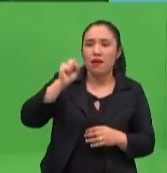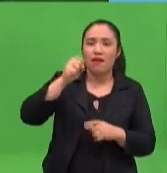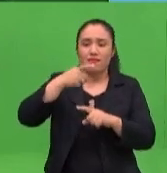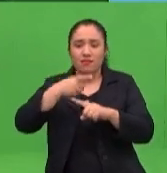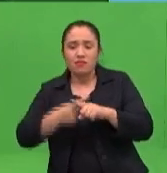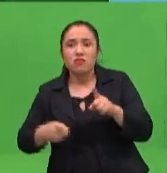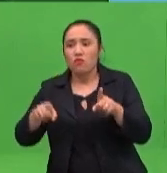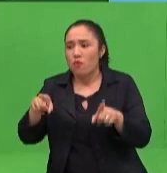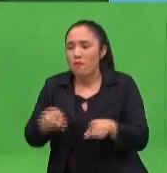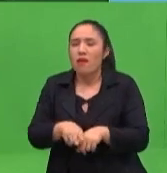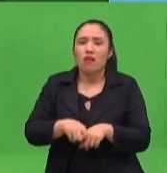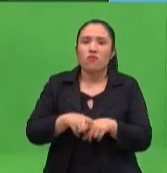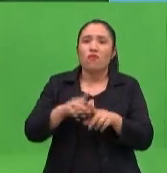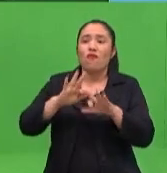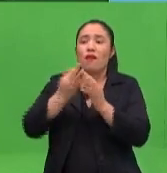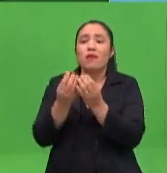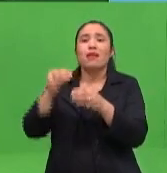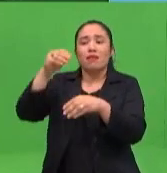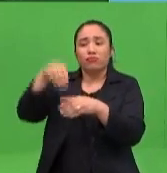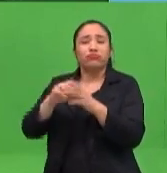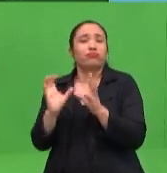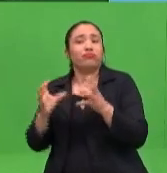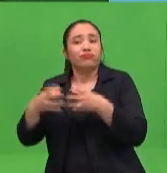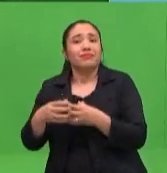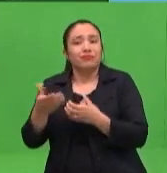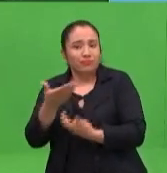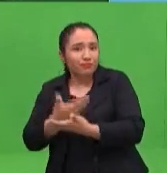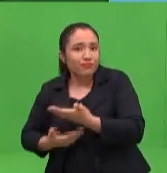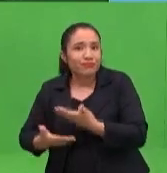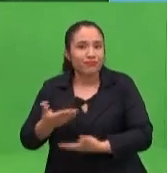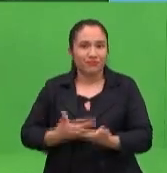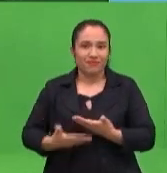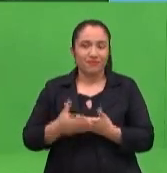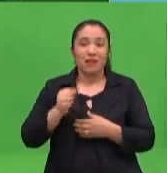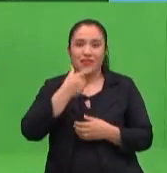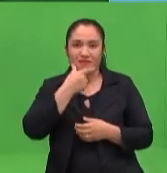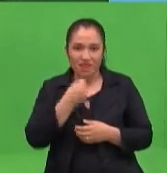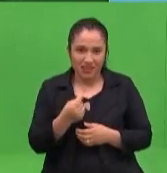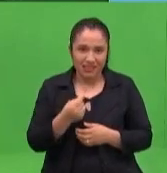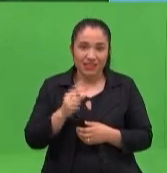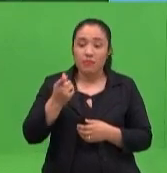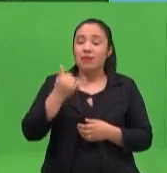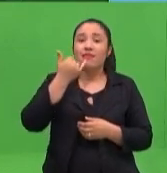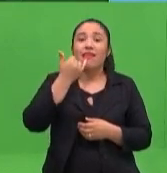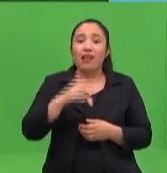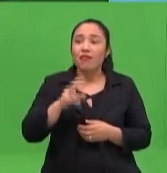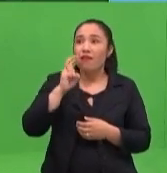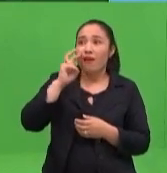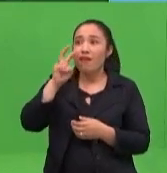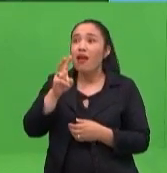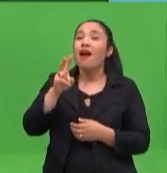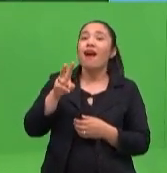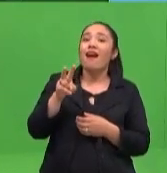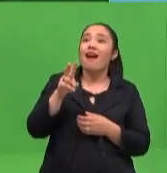muchas veces no se está llevando de manera adecuada en los hogares y se deja a los niños a cargo de otros